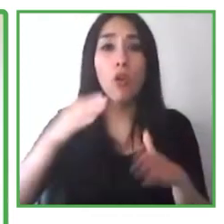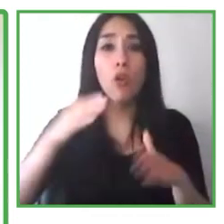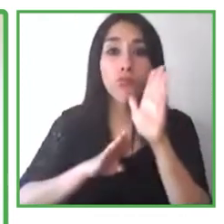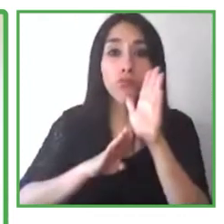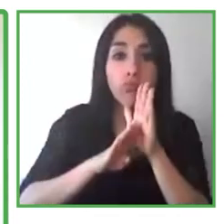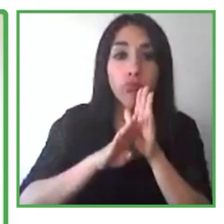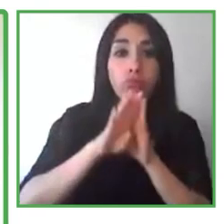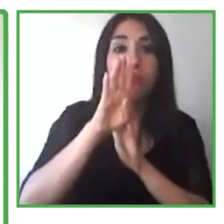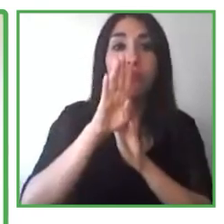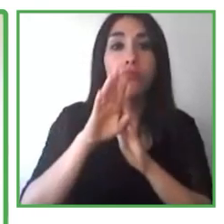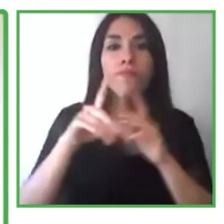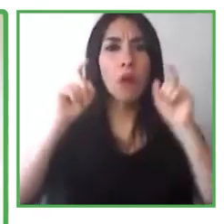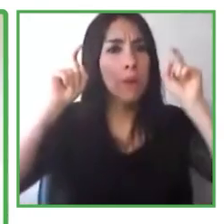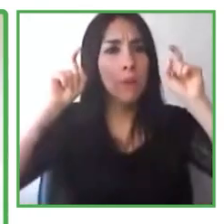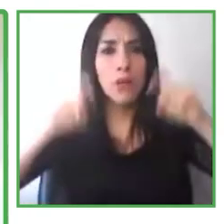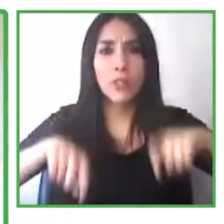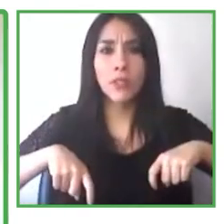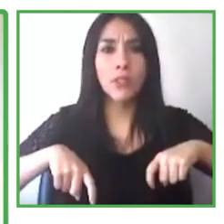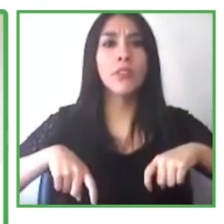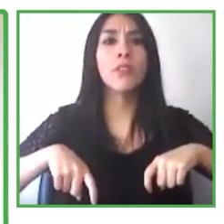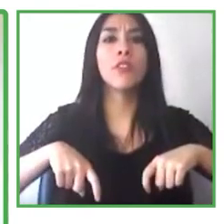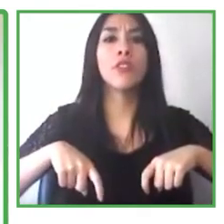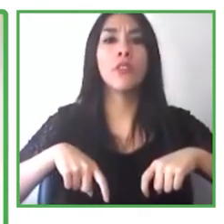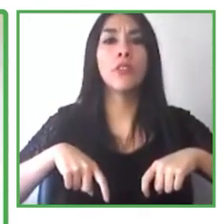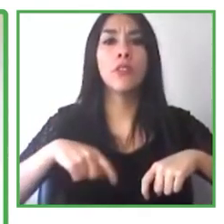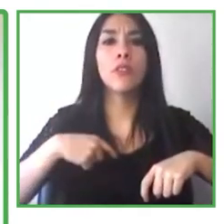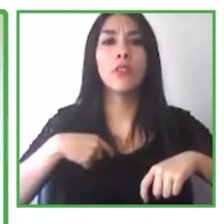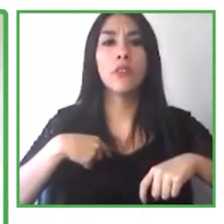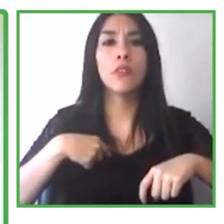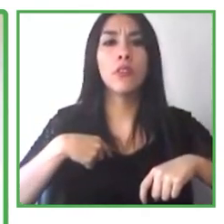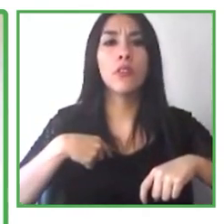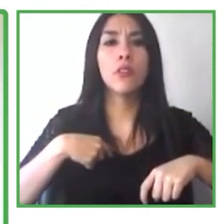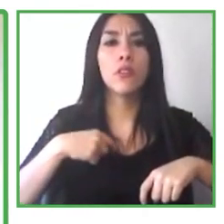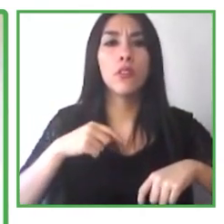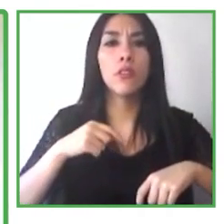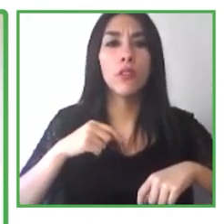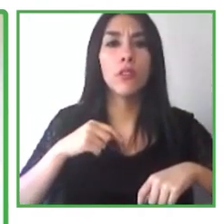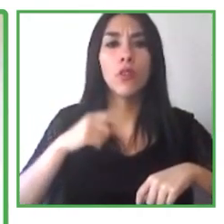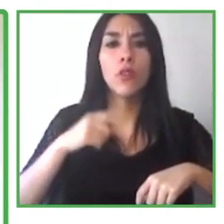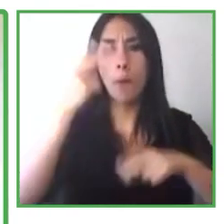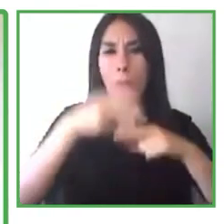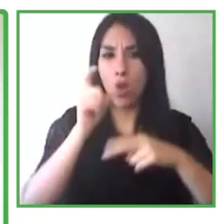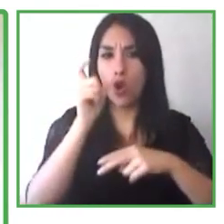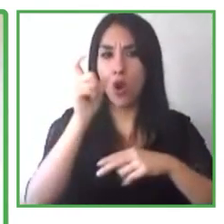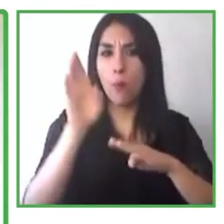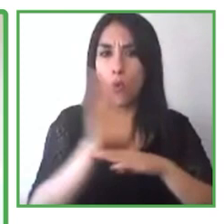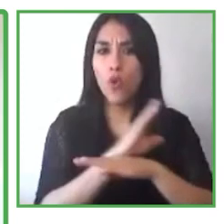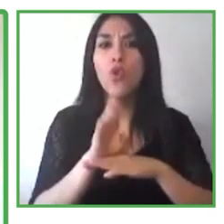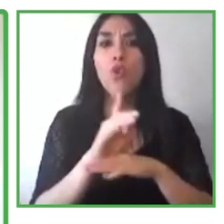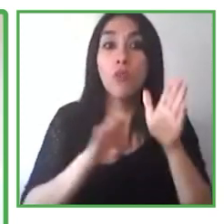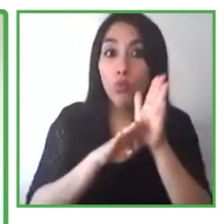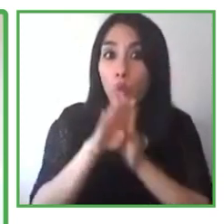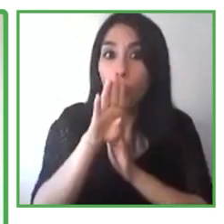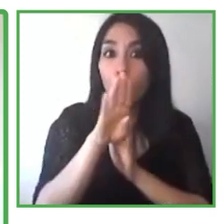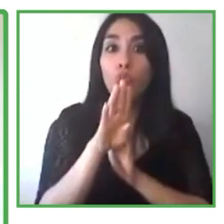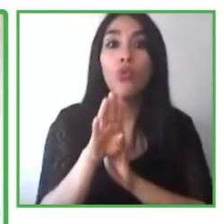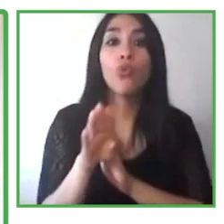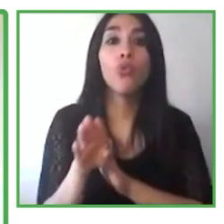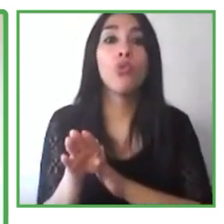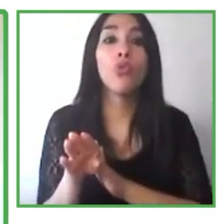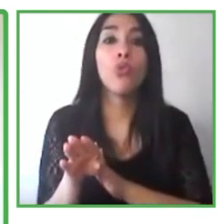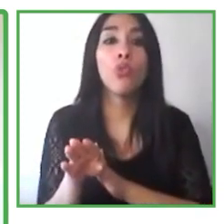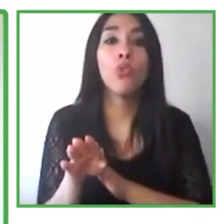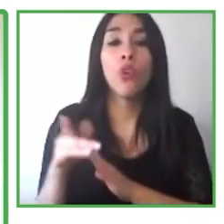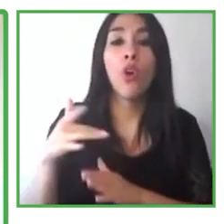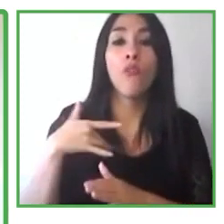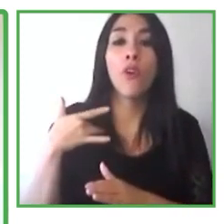En abril, Microsoft anunció su compromiso renovado a la accesibilidad, lo que llamamos poder subsanar la